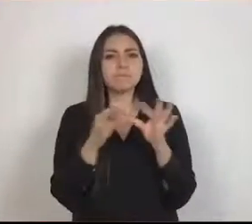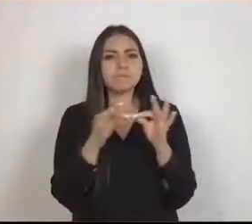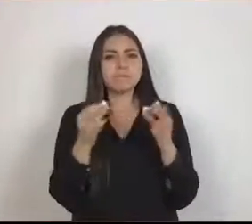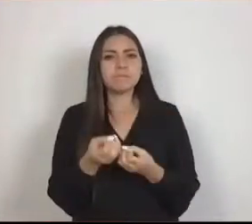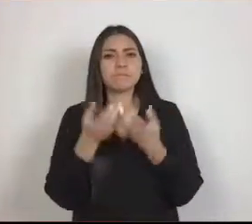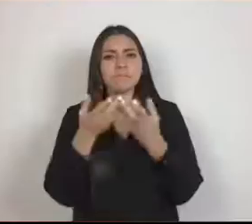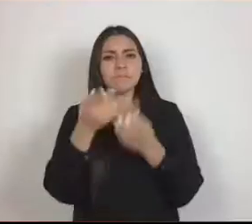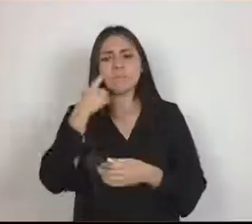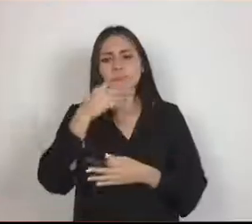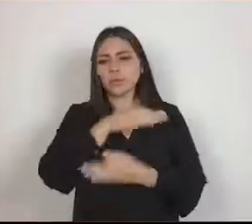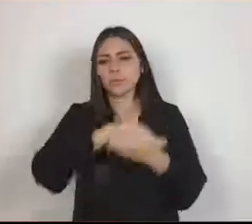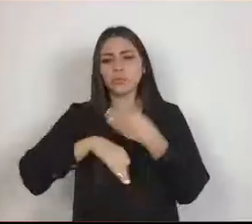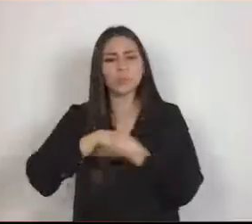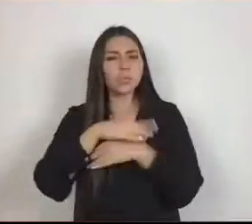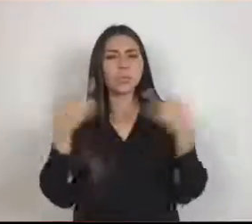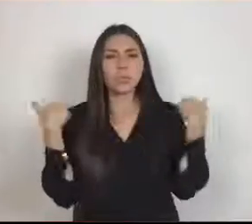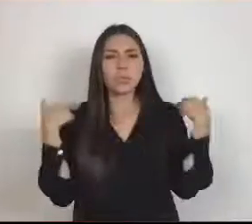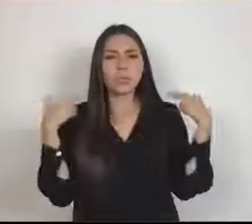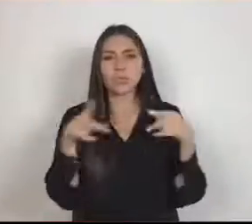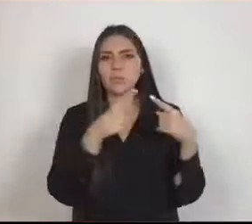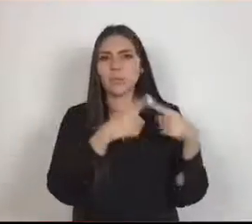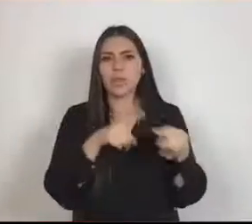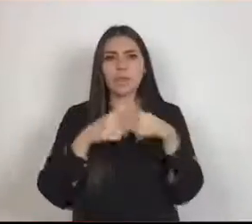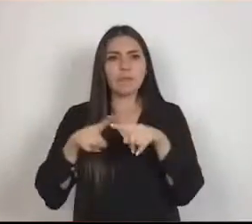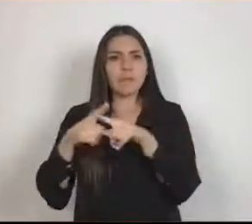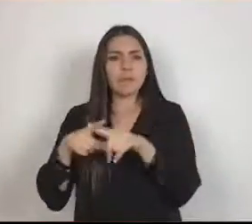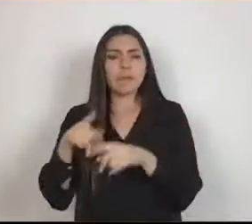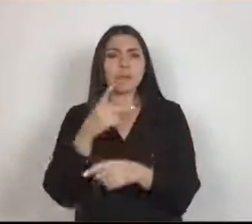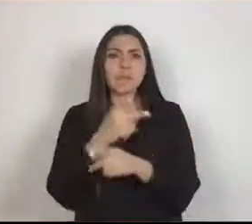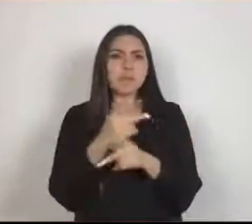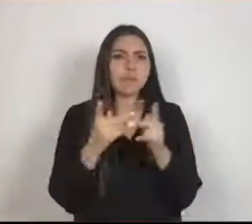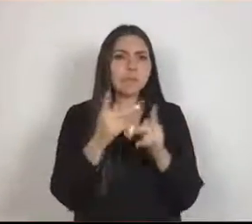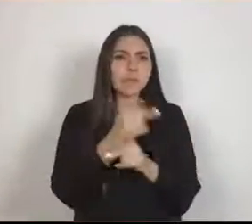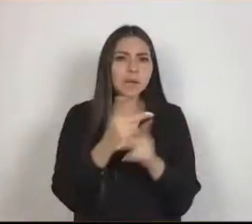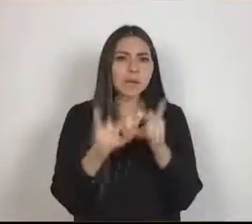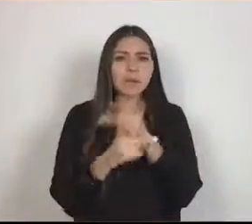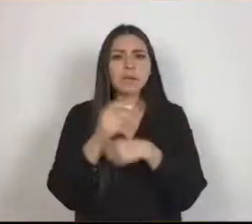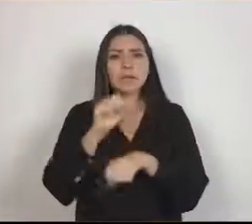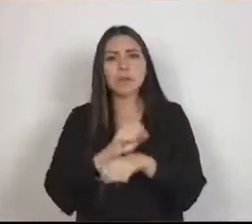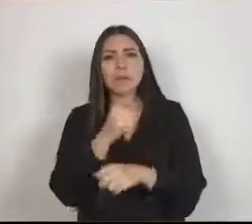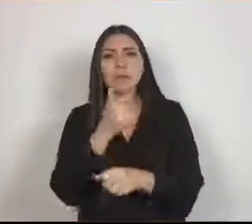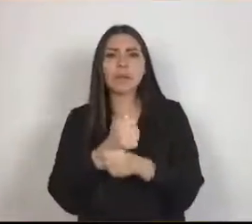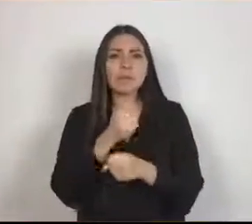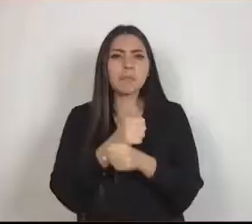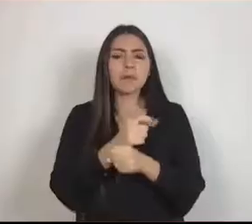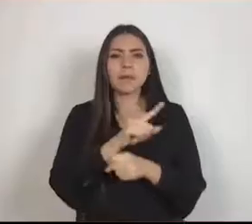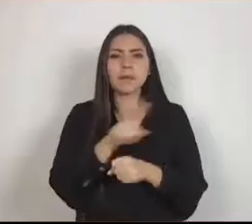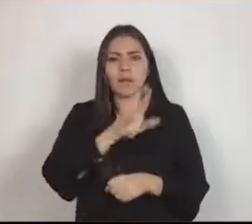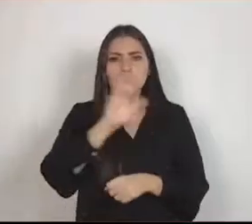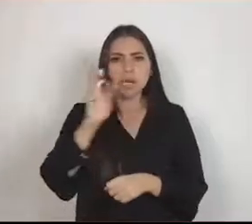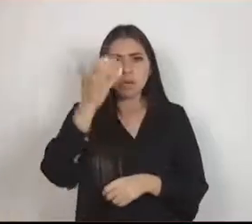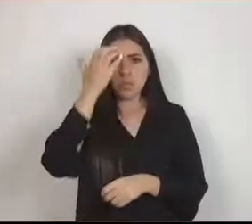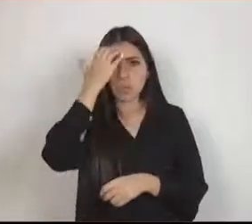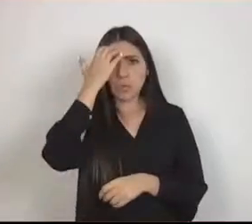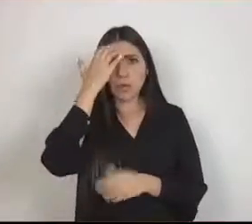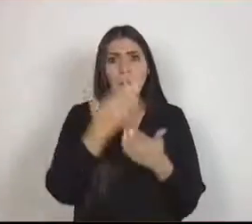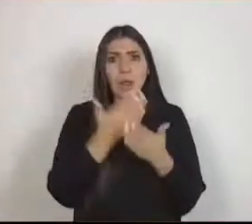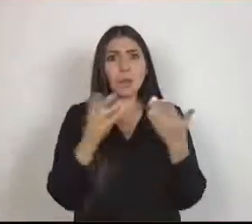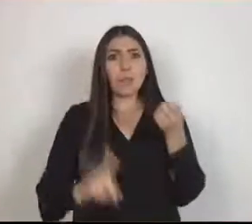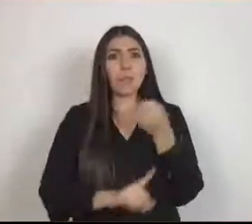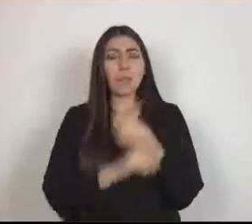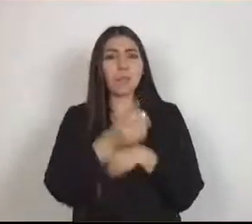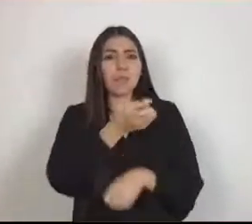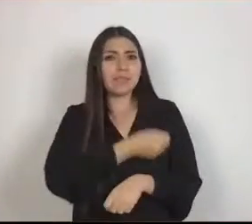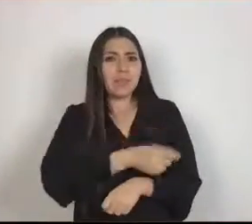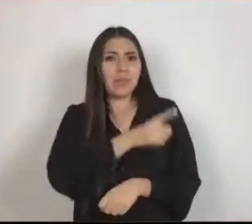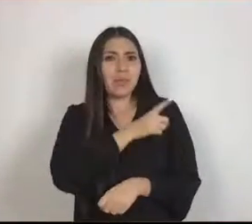los niveles educativos que, a pesar de las condiciones de salud pública, mantienen vivo el sistema educativo